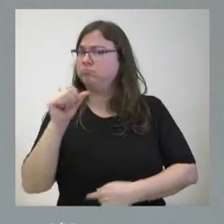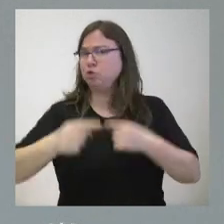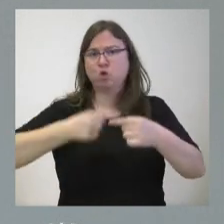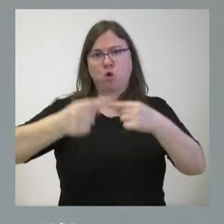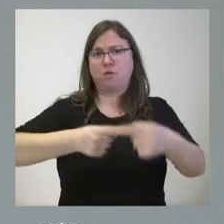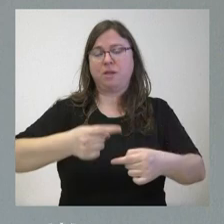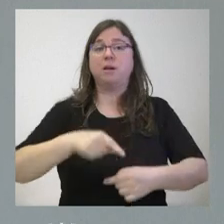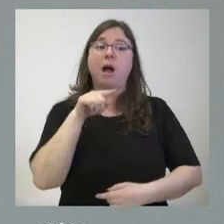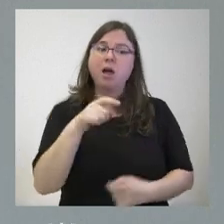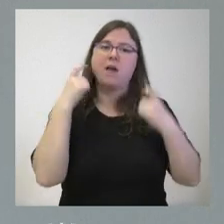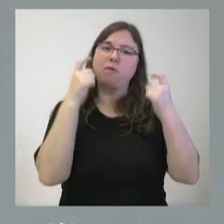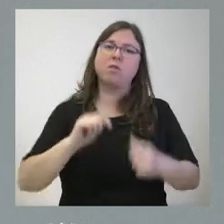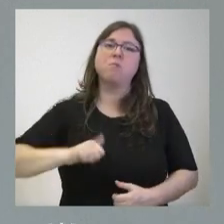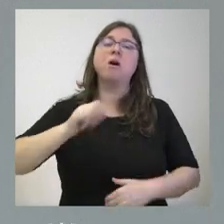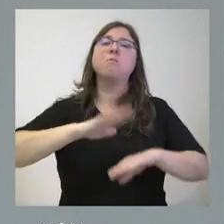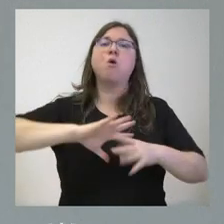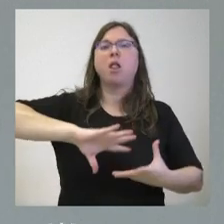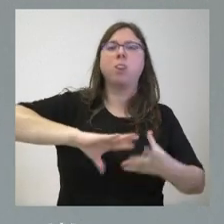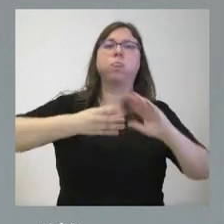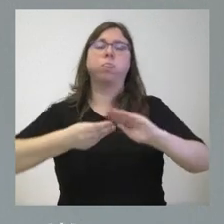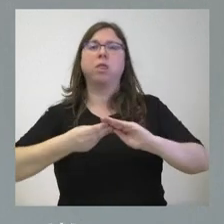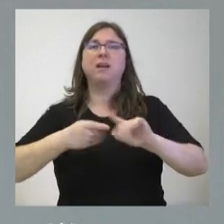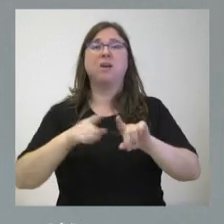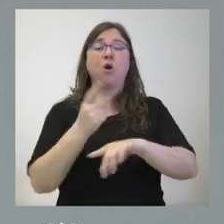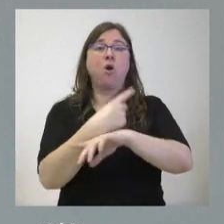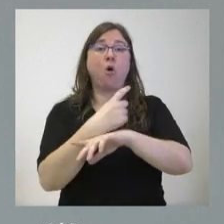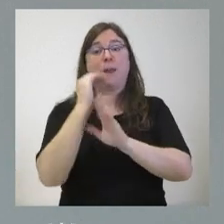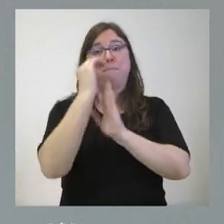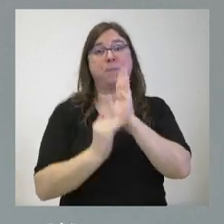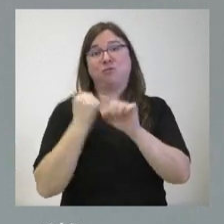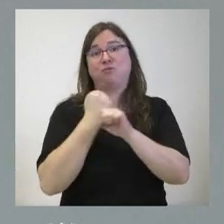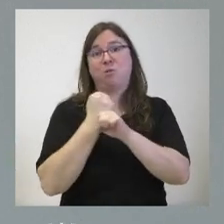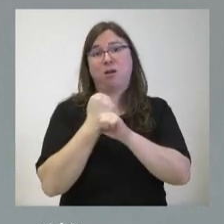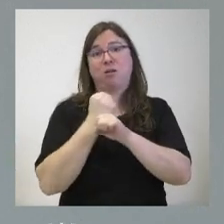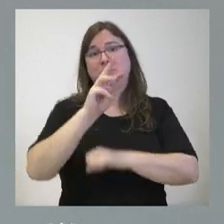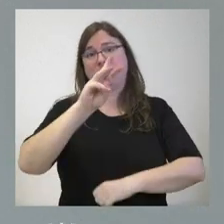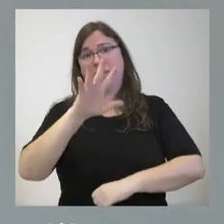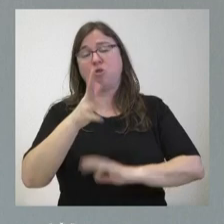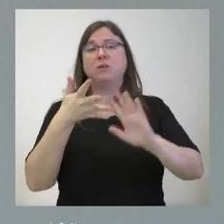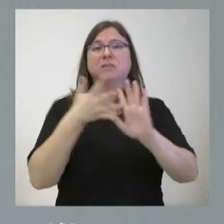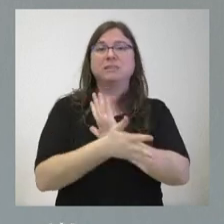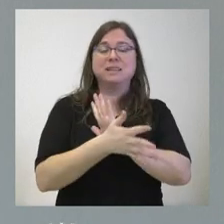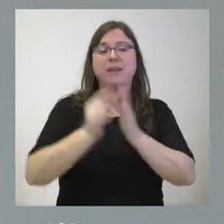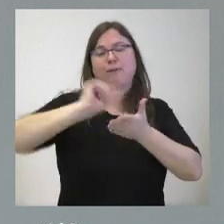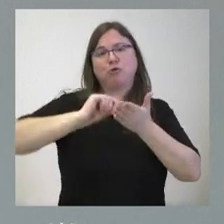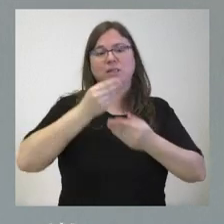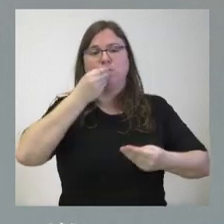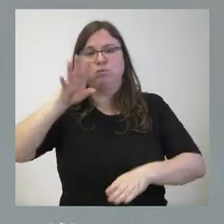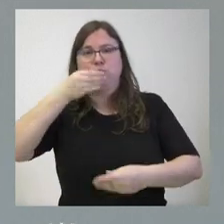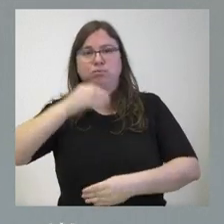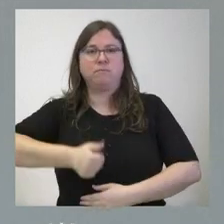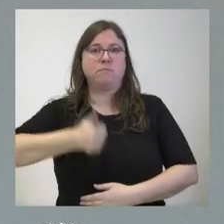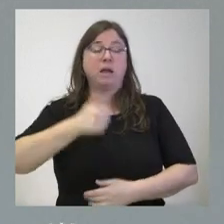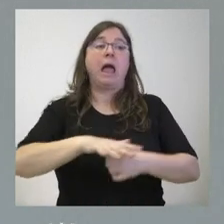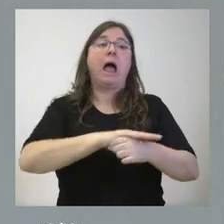que la modificación a la baja de las horas de jornada trabajadas va a determinar la graduación de personas de sustitución. En el